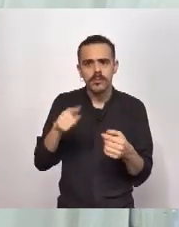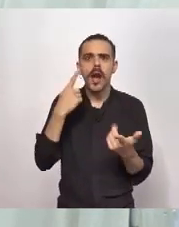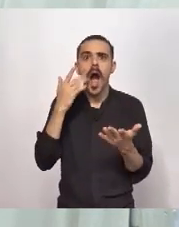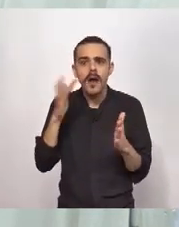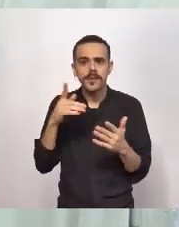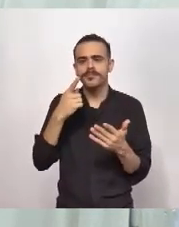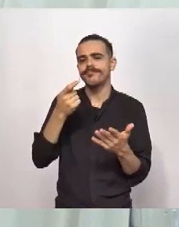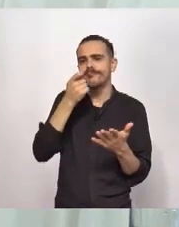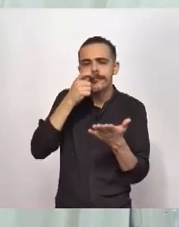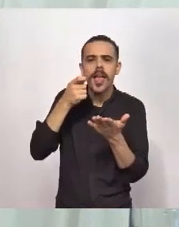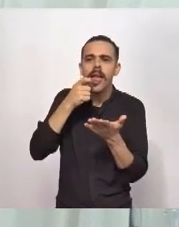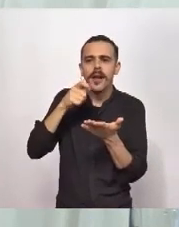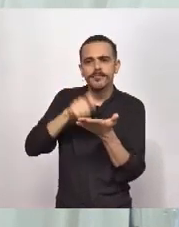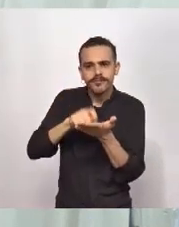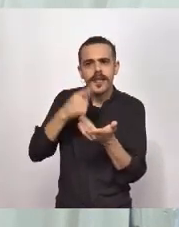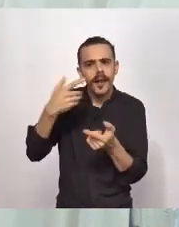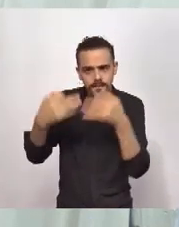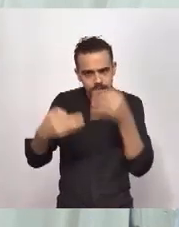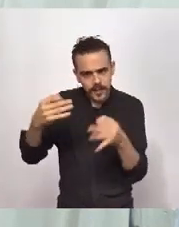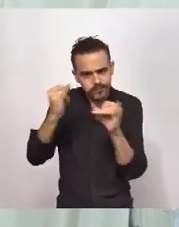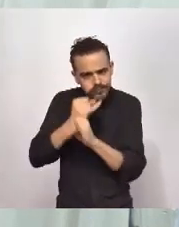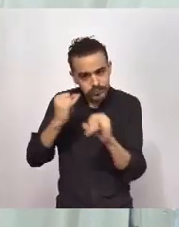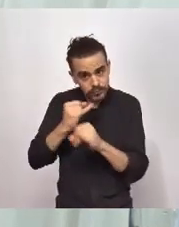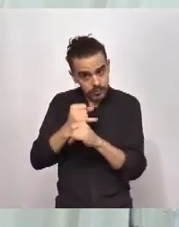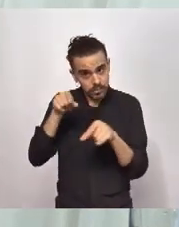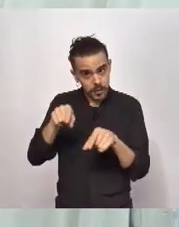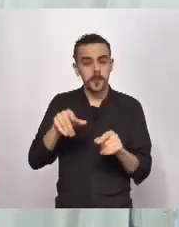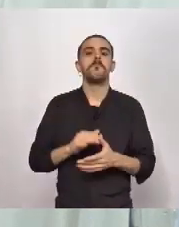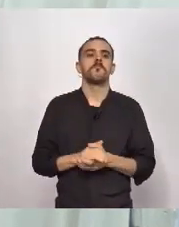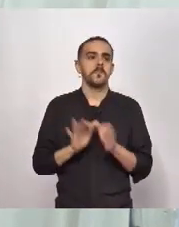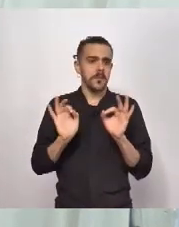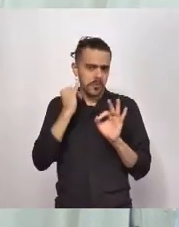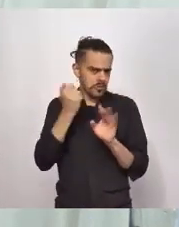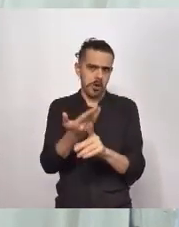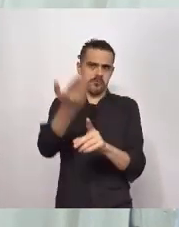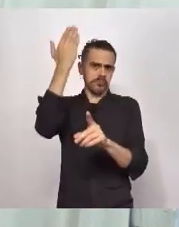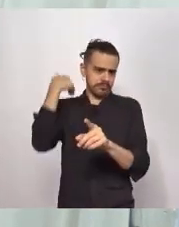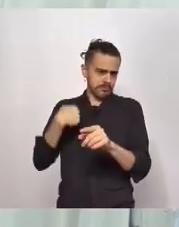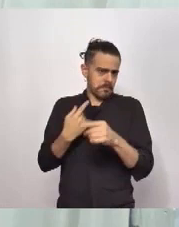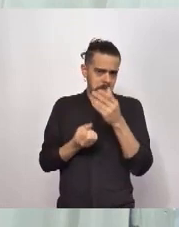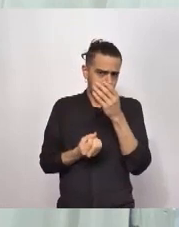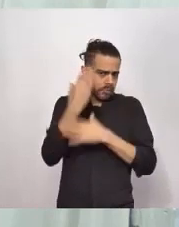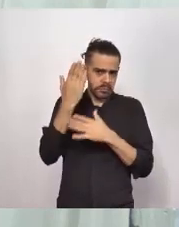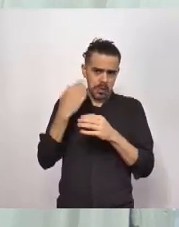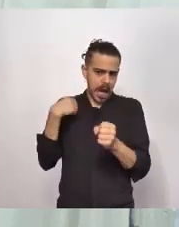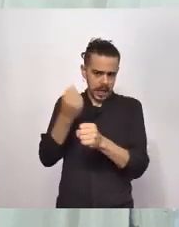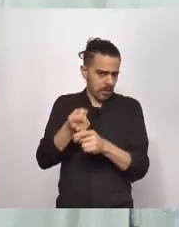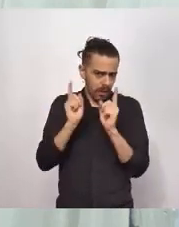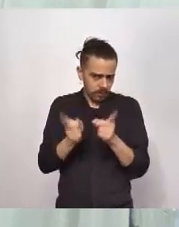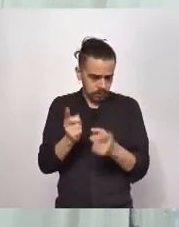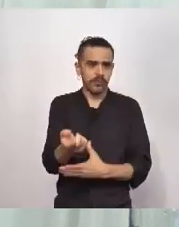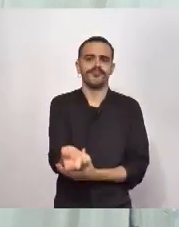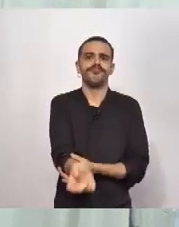epidemiológicos en cada localidad. Eso se viene haciendo desde un principio, ahora con la nueva autorización para circulación